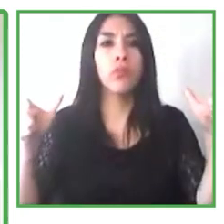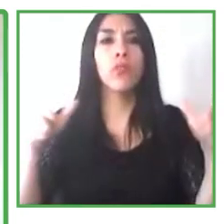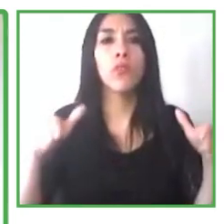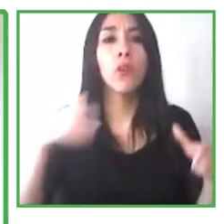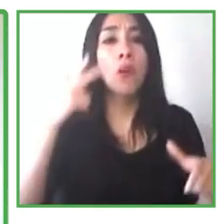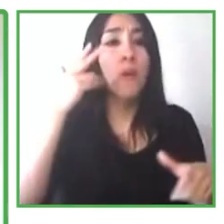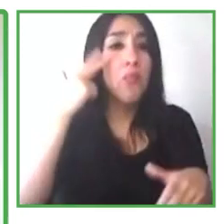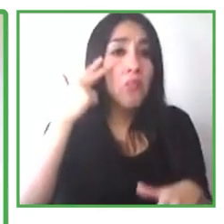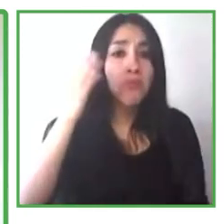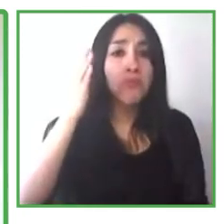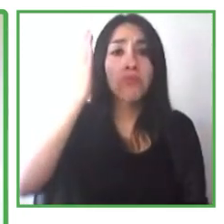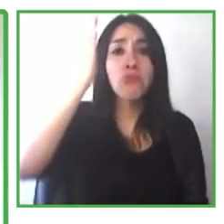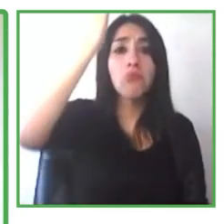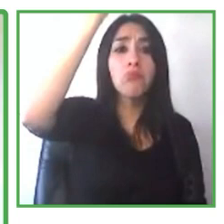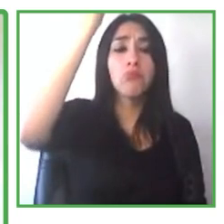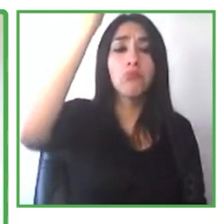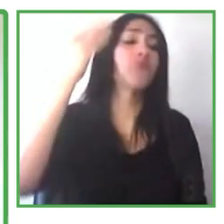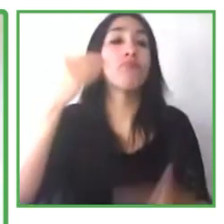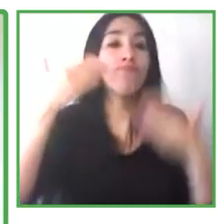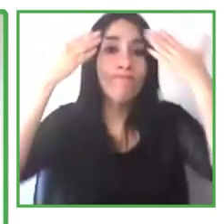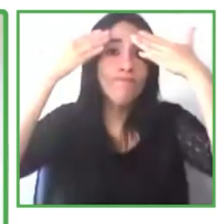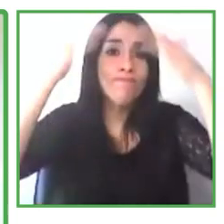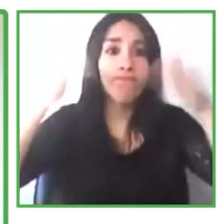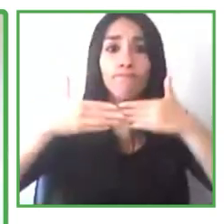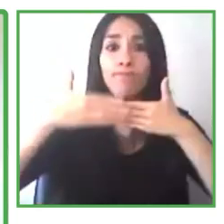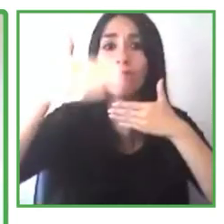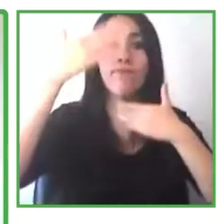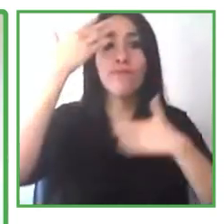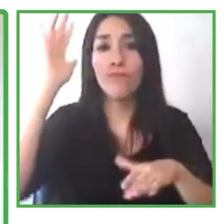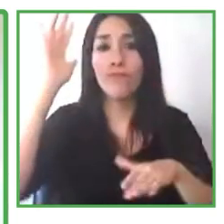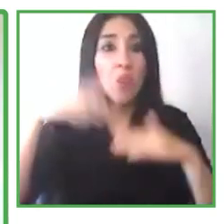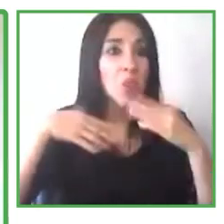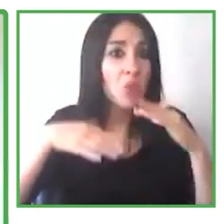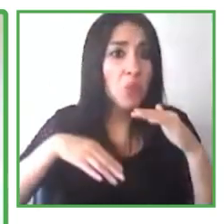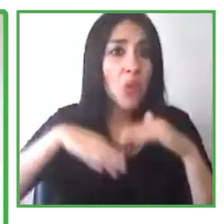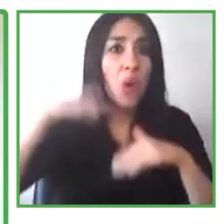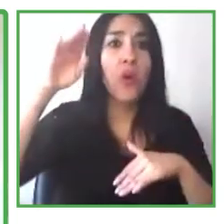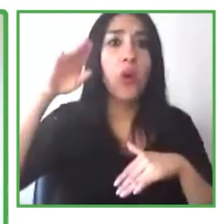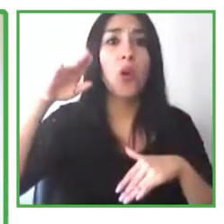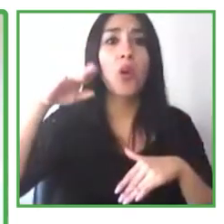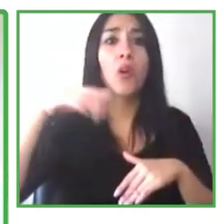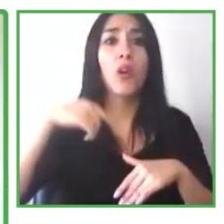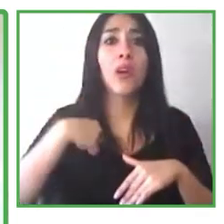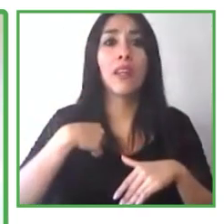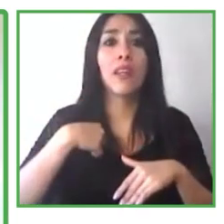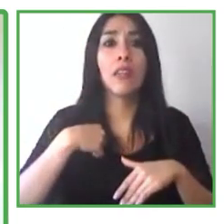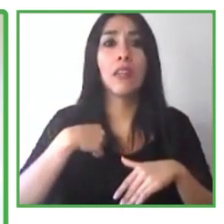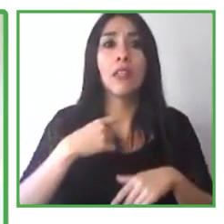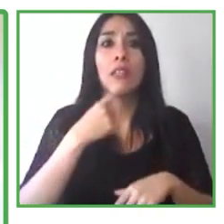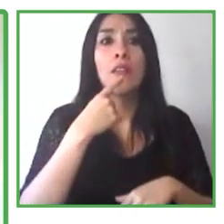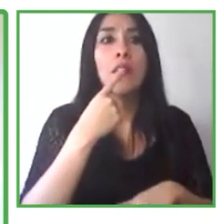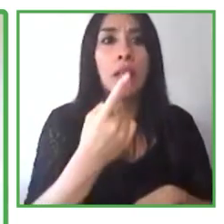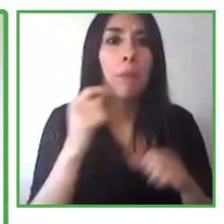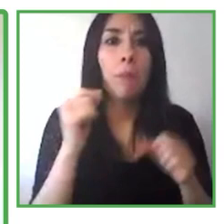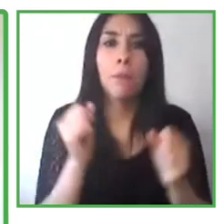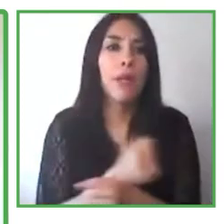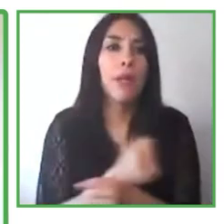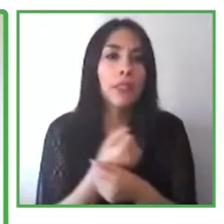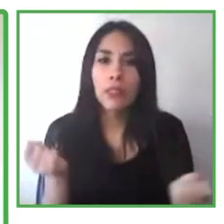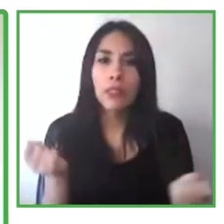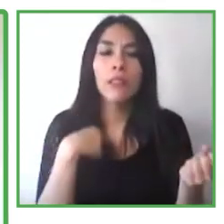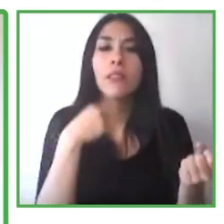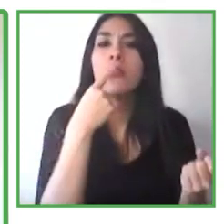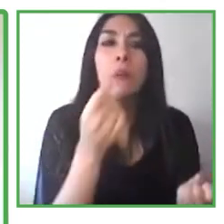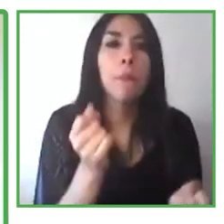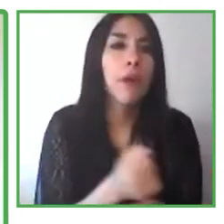todas las respuestas, pero esto es muy importante para esperar, ¿cierto? Los líderes de mañana, los líderes con